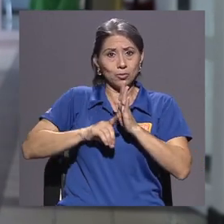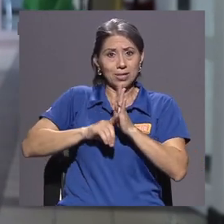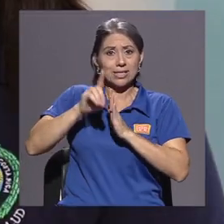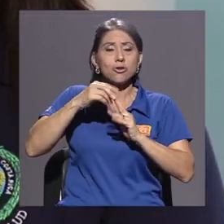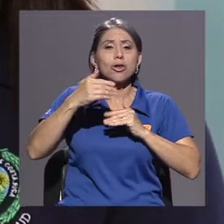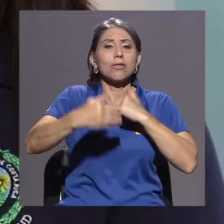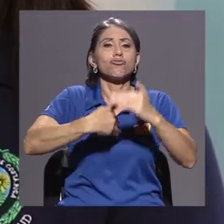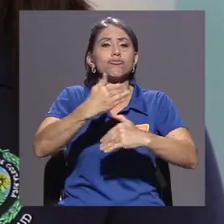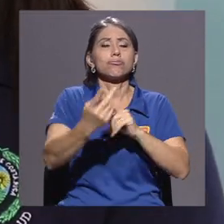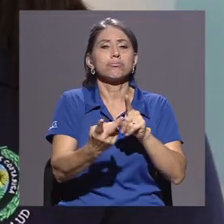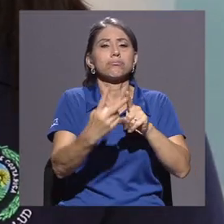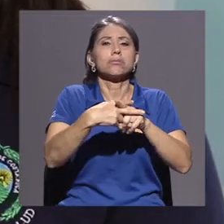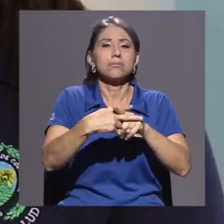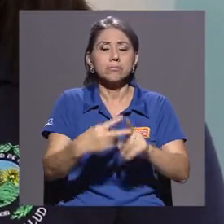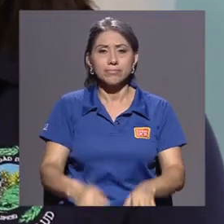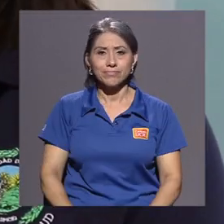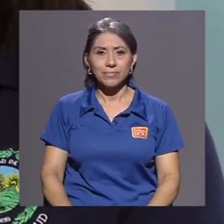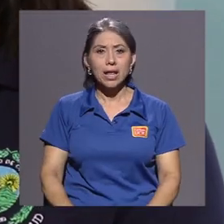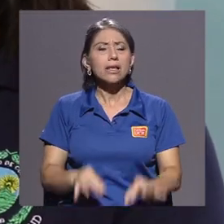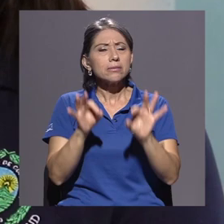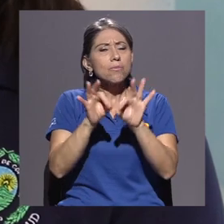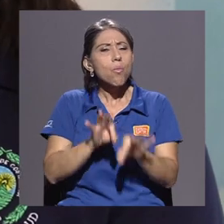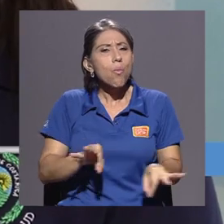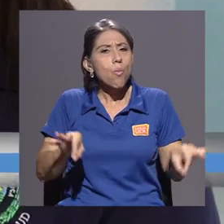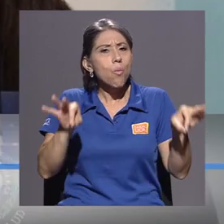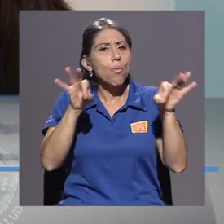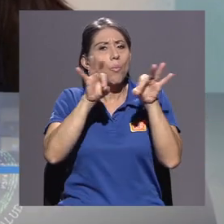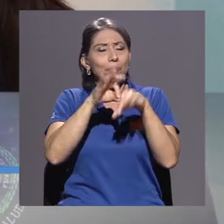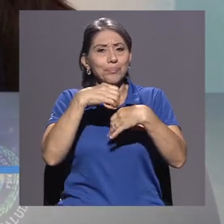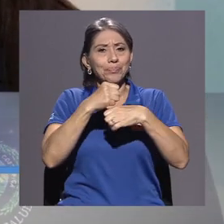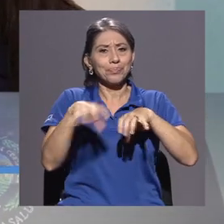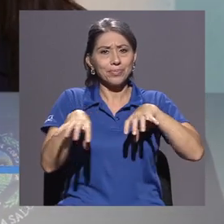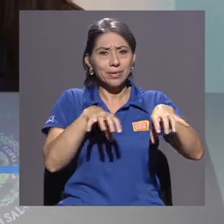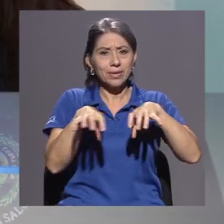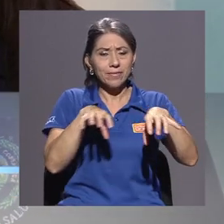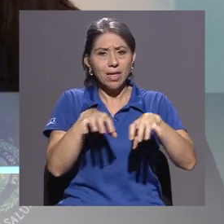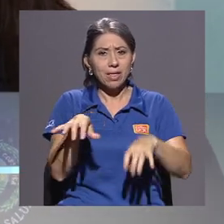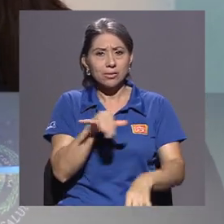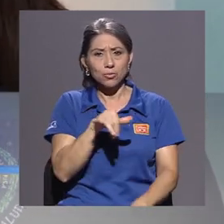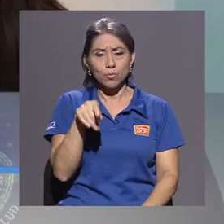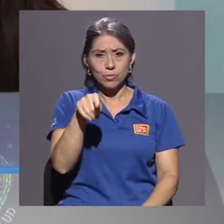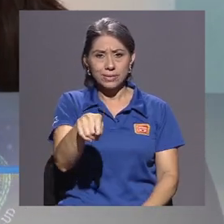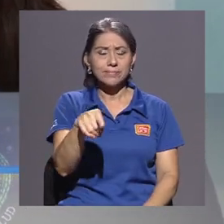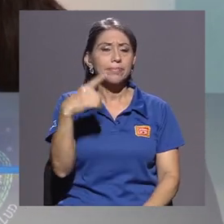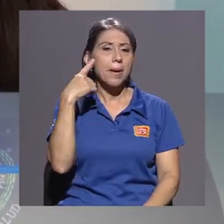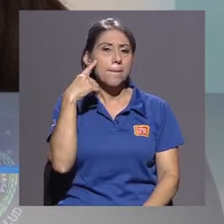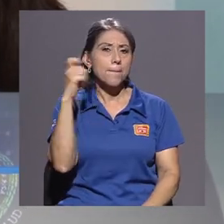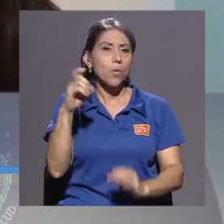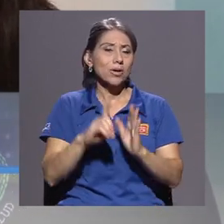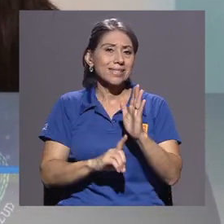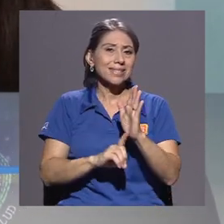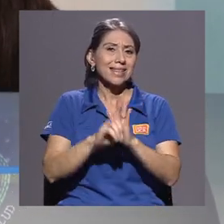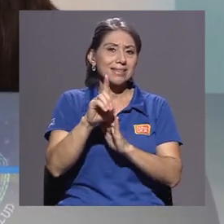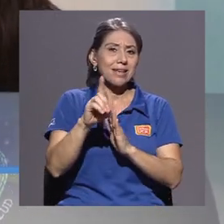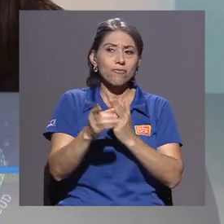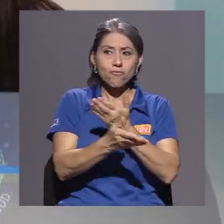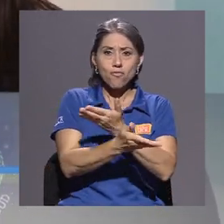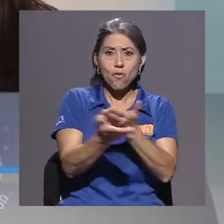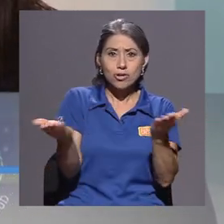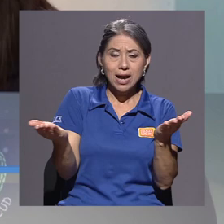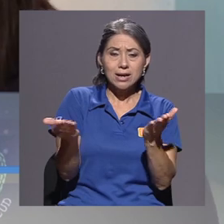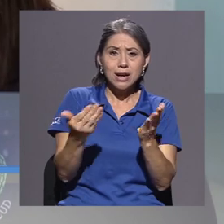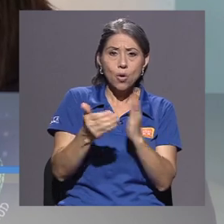estos proyectos. Es fundamental la realización de este tipo de actividades porque se desarrollan en los y las estudiantes